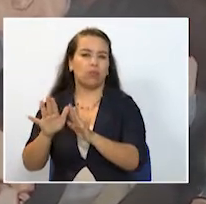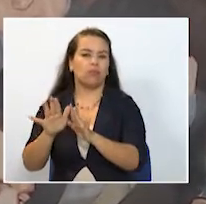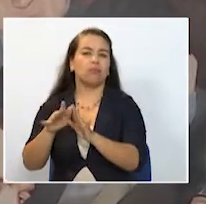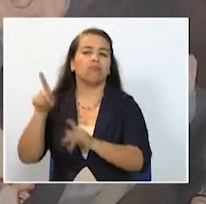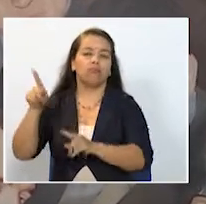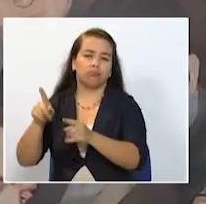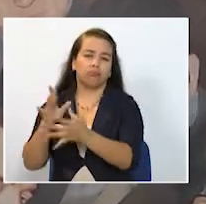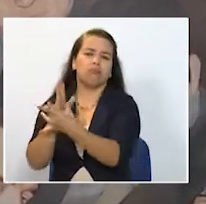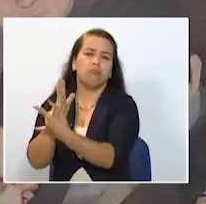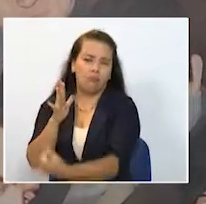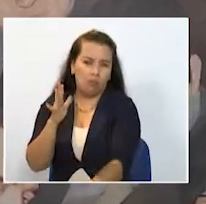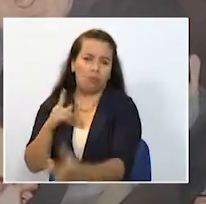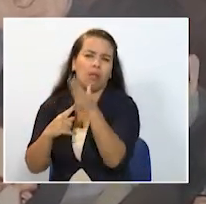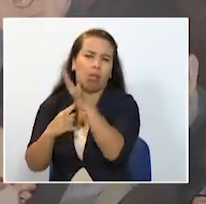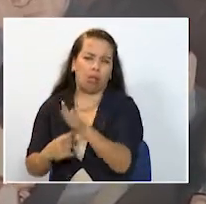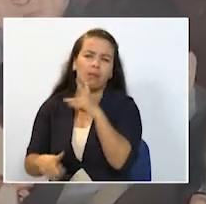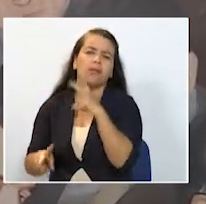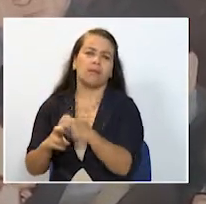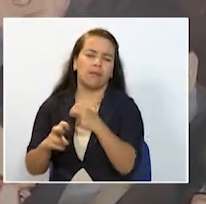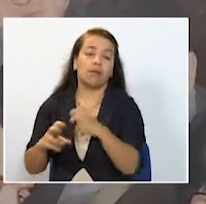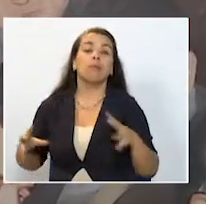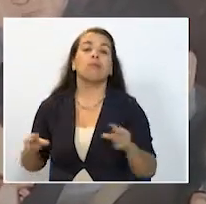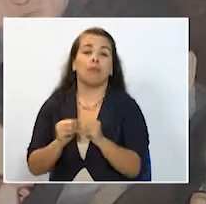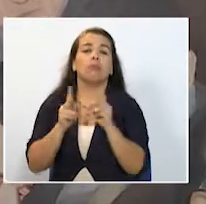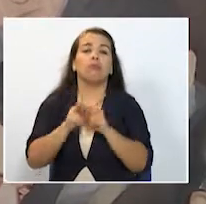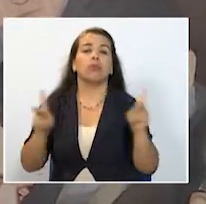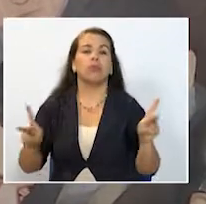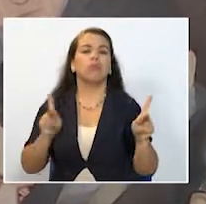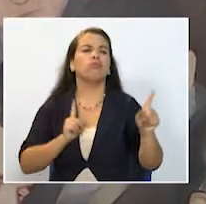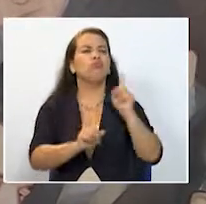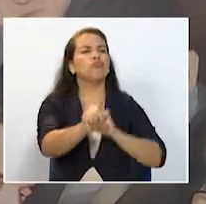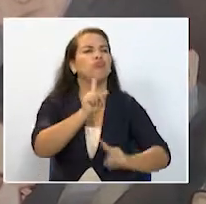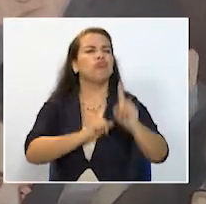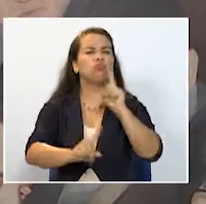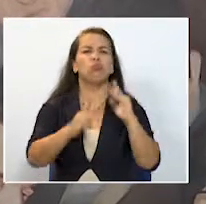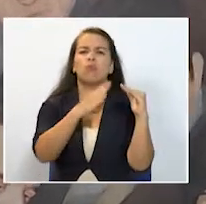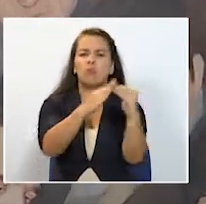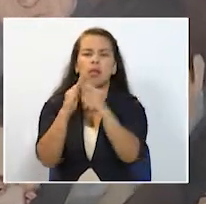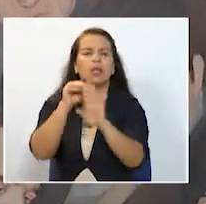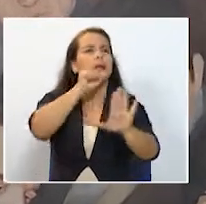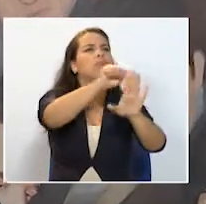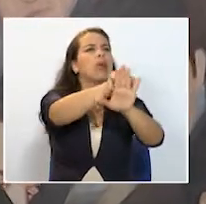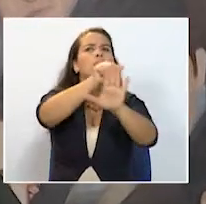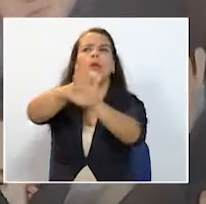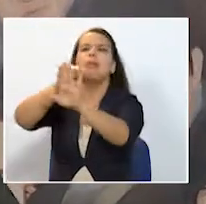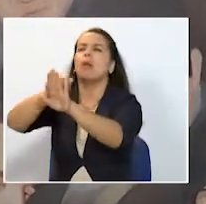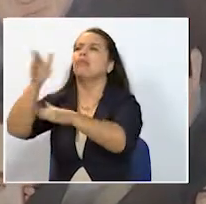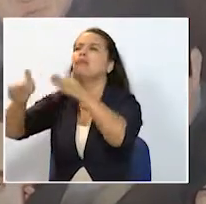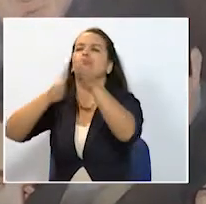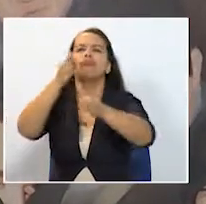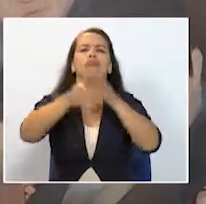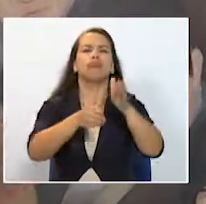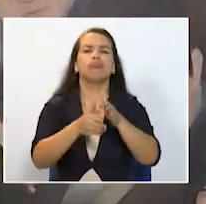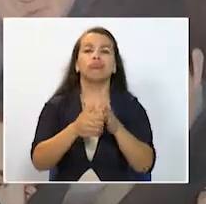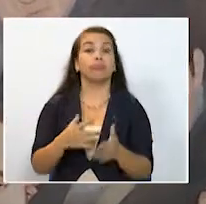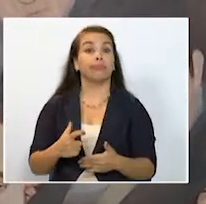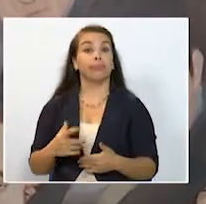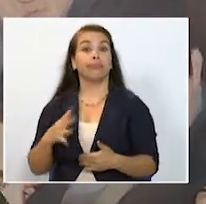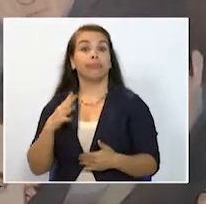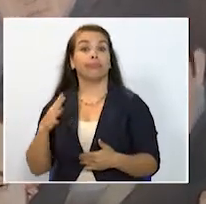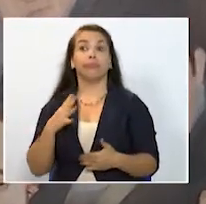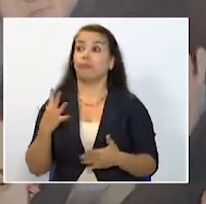vulnerable igualmente personas que se acercan a algunas residencias disfrazados o